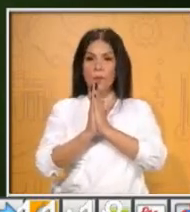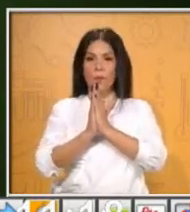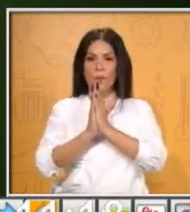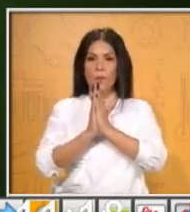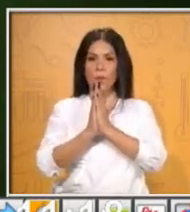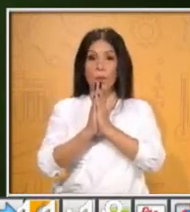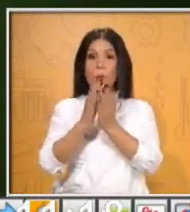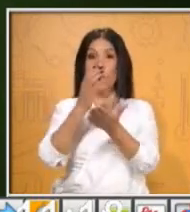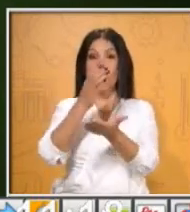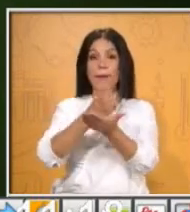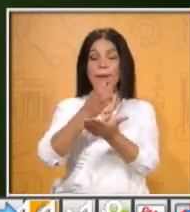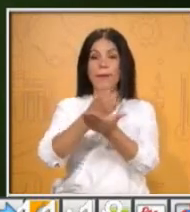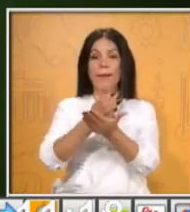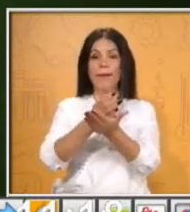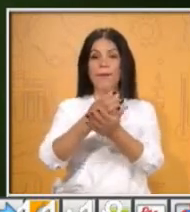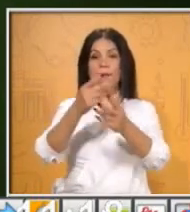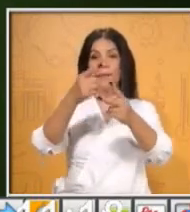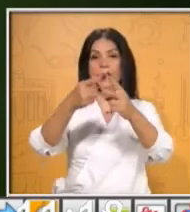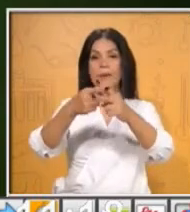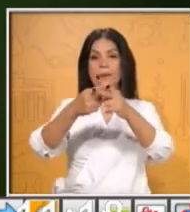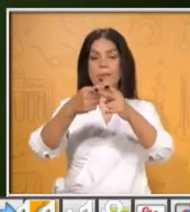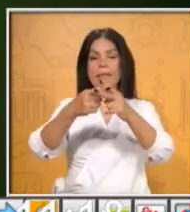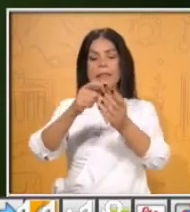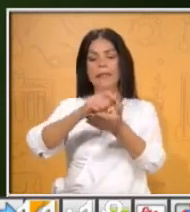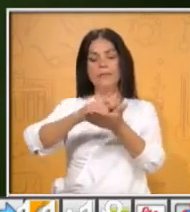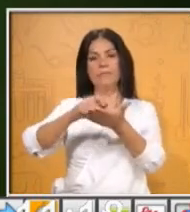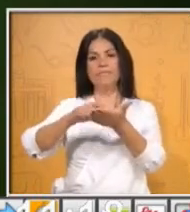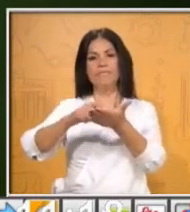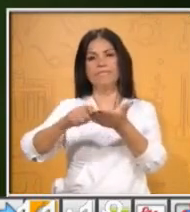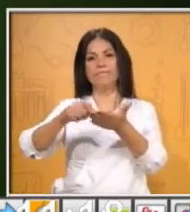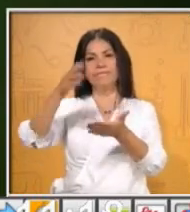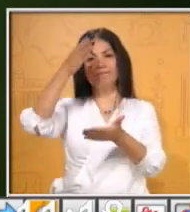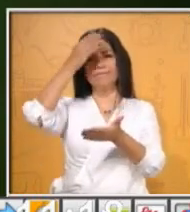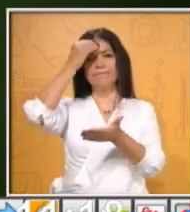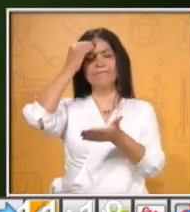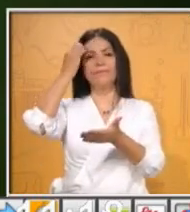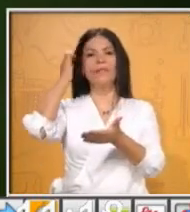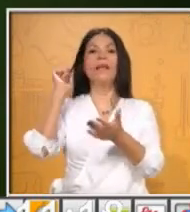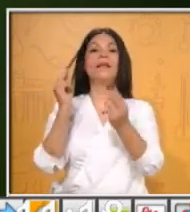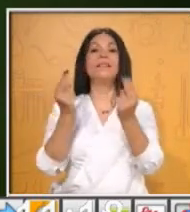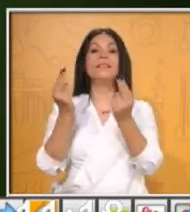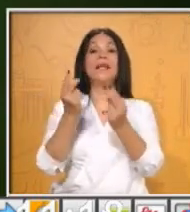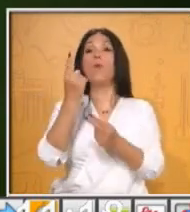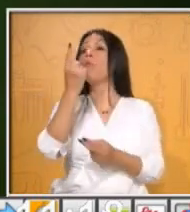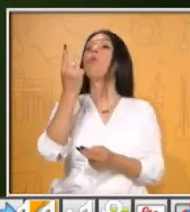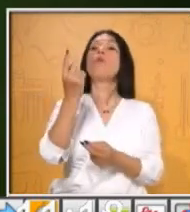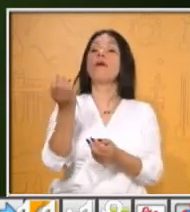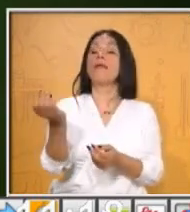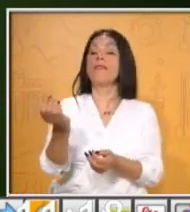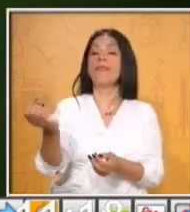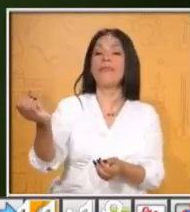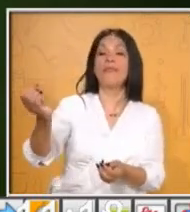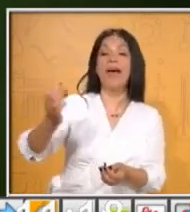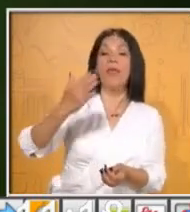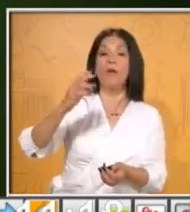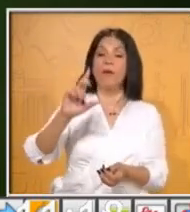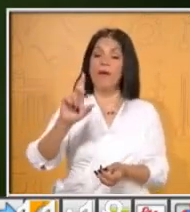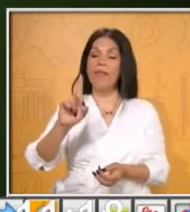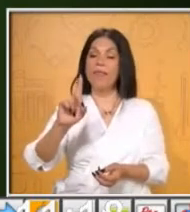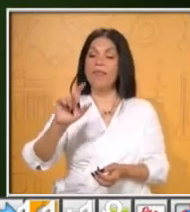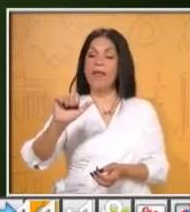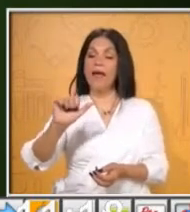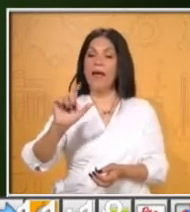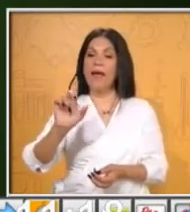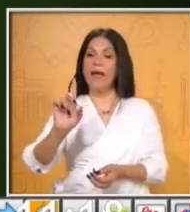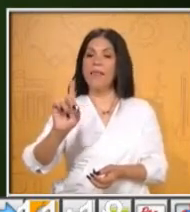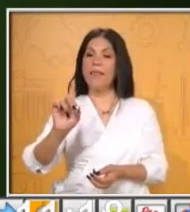puedes la de matemáticas o si no alguna otra para poder ir tomando nota. Vas a necesitar un dado, si puedes conseguirlo, si